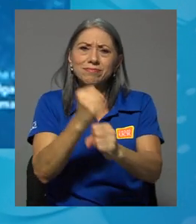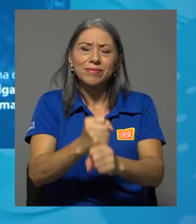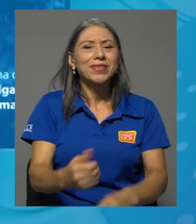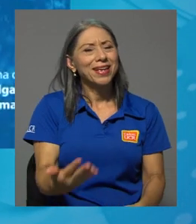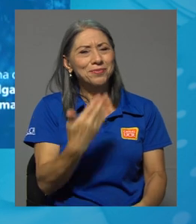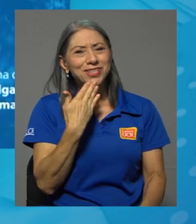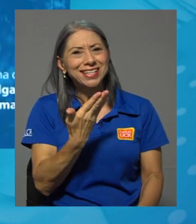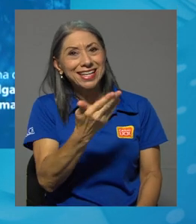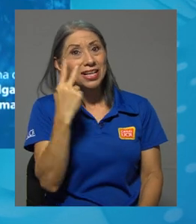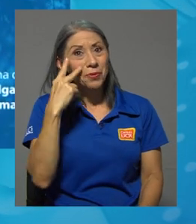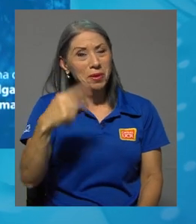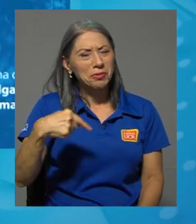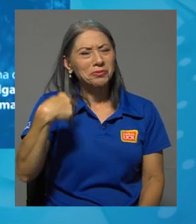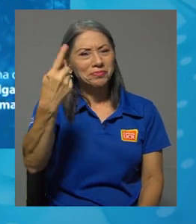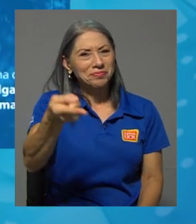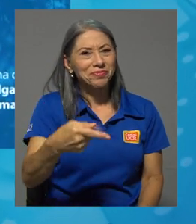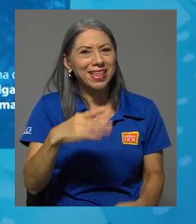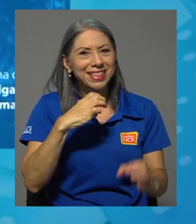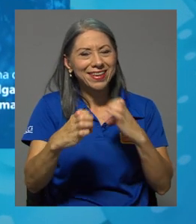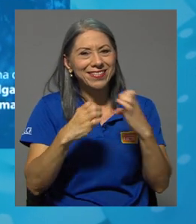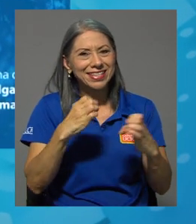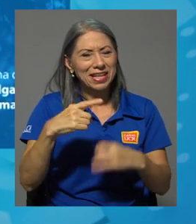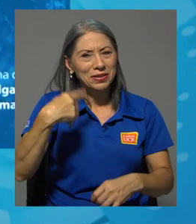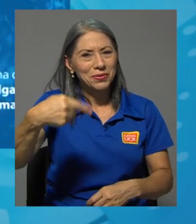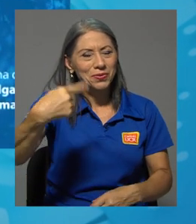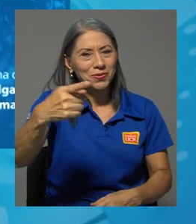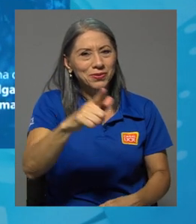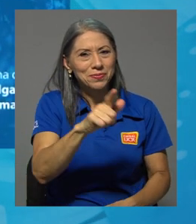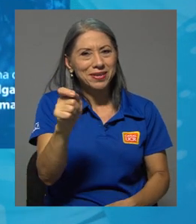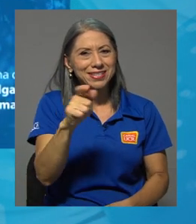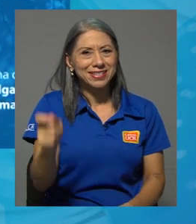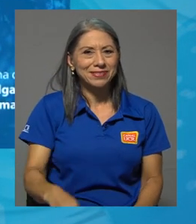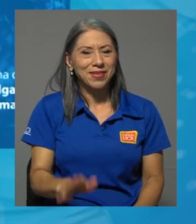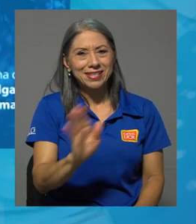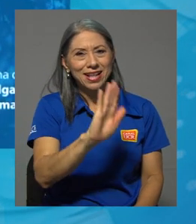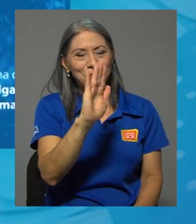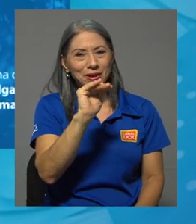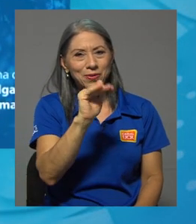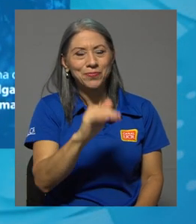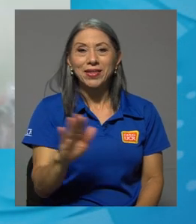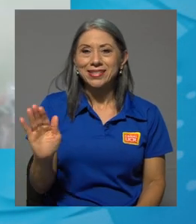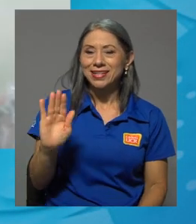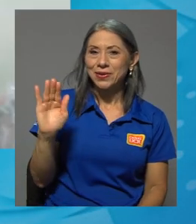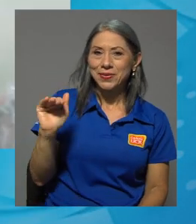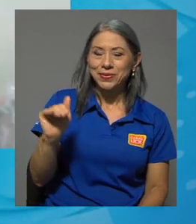Muchísimas gracias, Wendy. Nos vemos en una próxima entrevista dentro de unos meses. Hasta luego. Hasta luego.